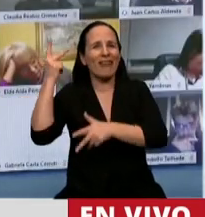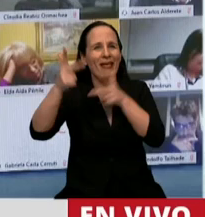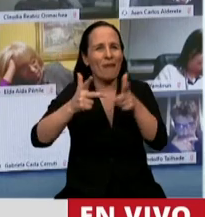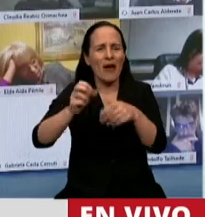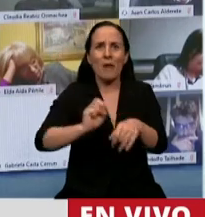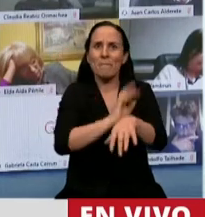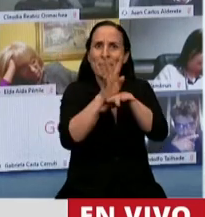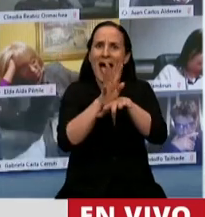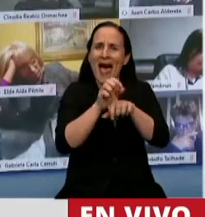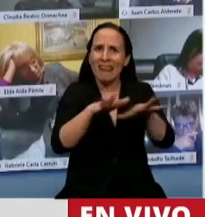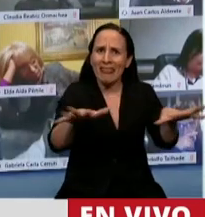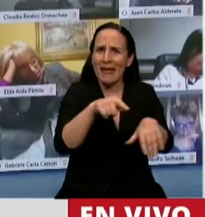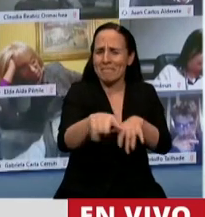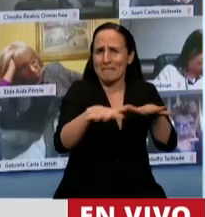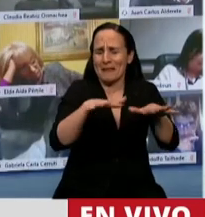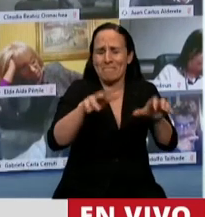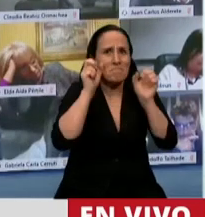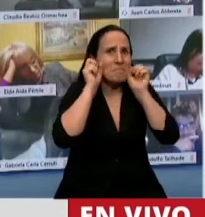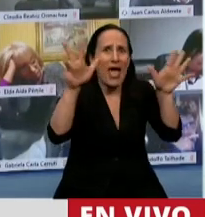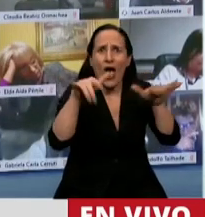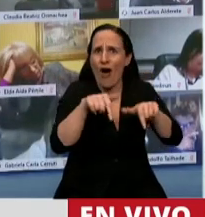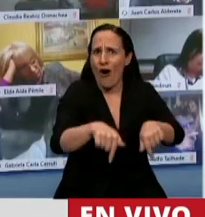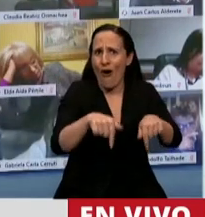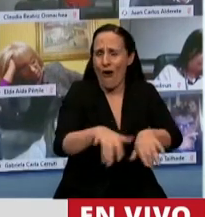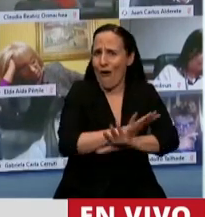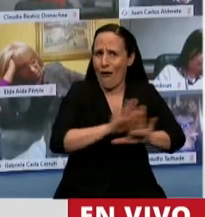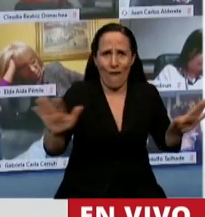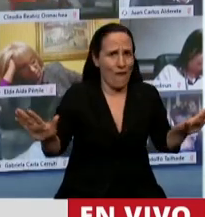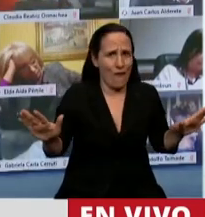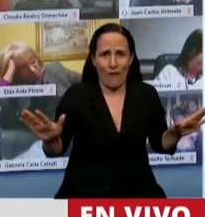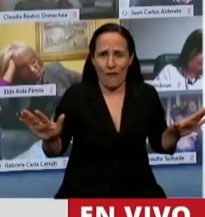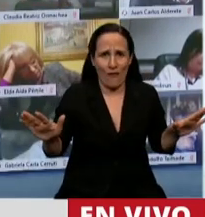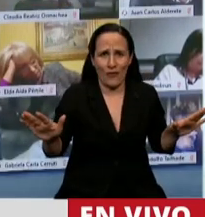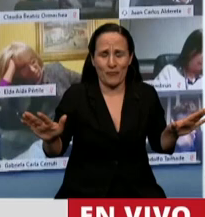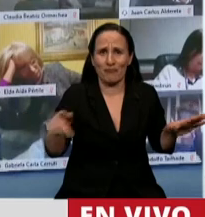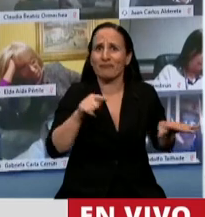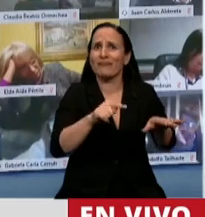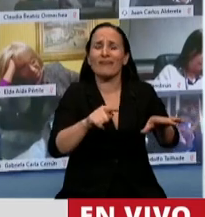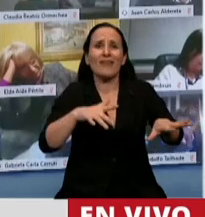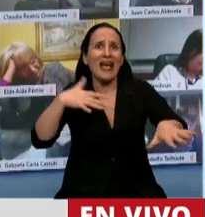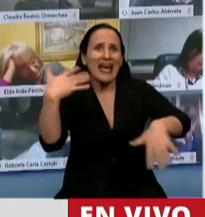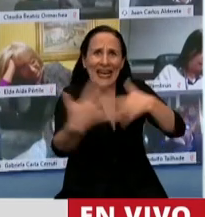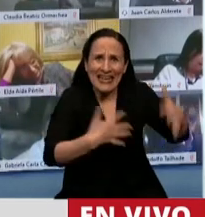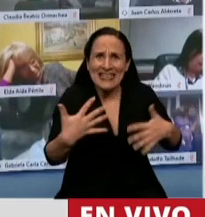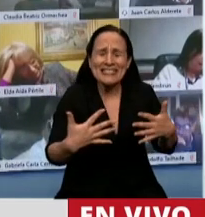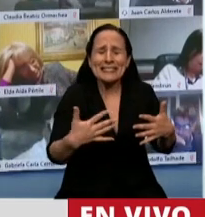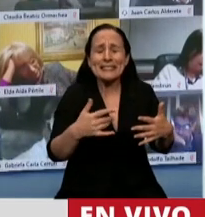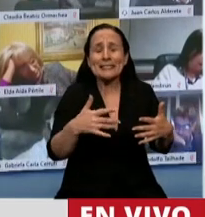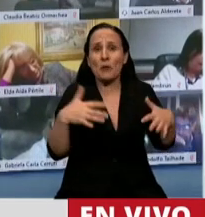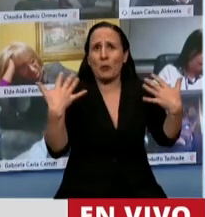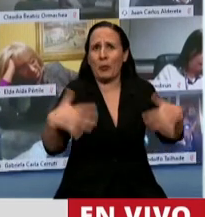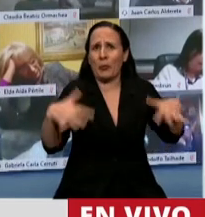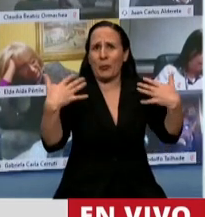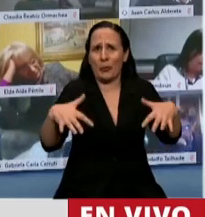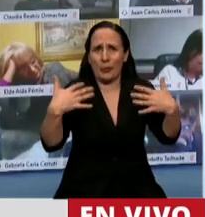pandemia y la realidad en donde la crisis sale a flote